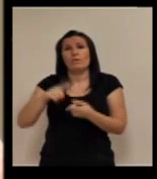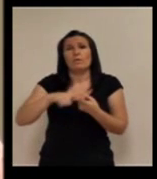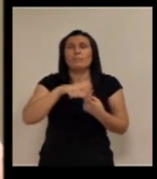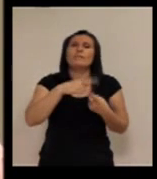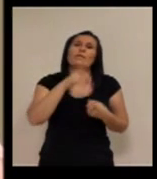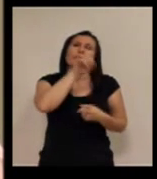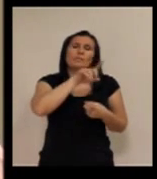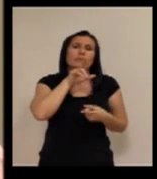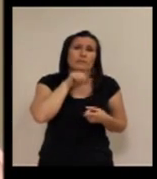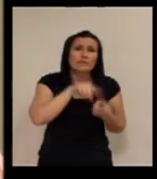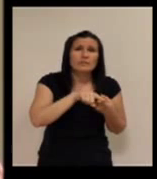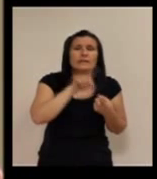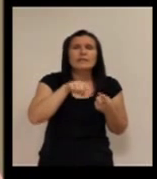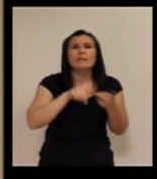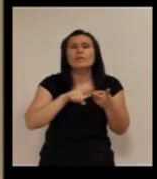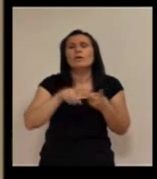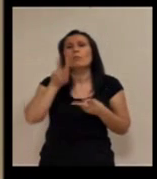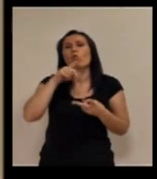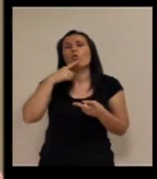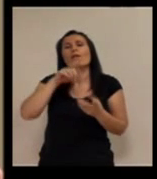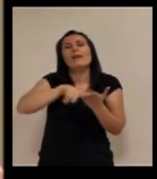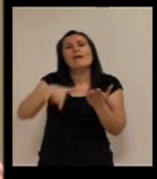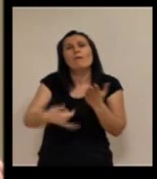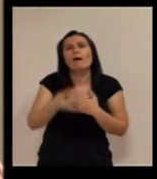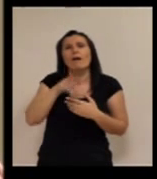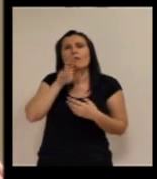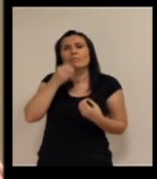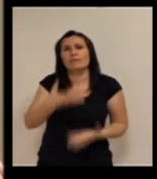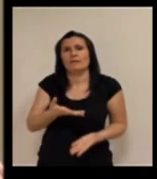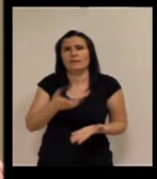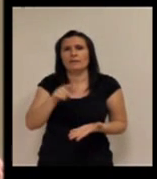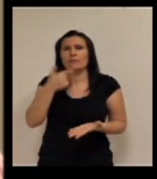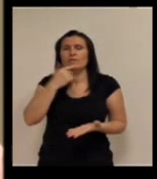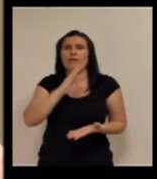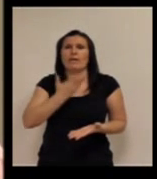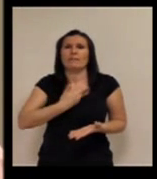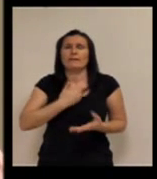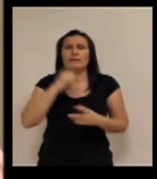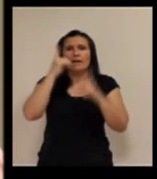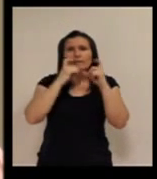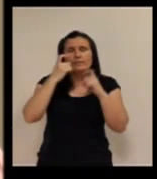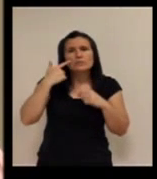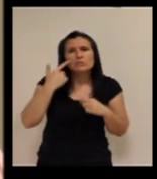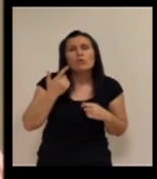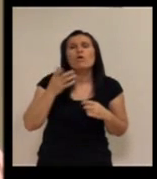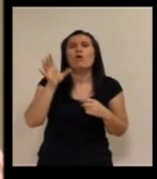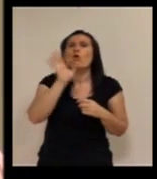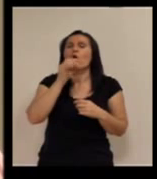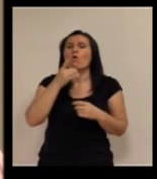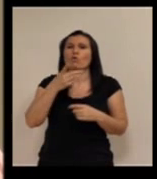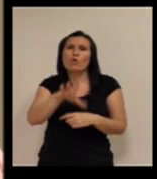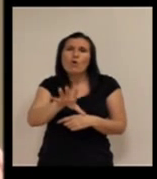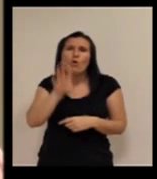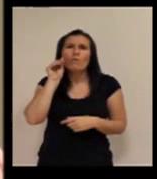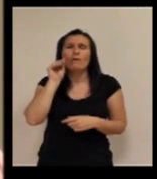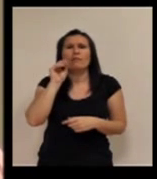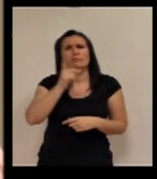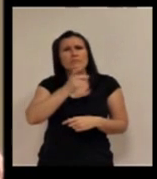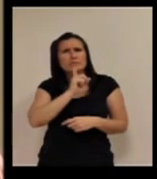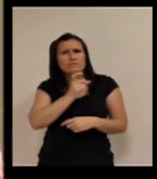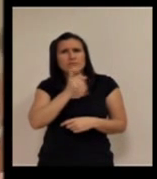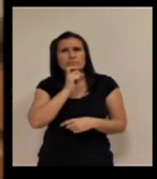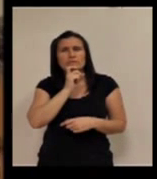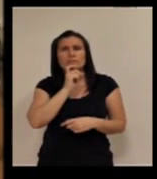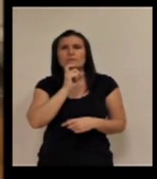fascia, ¿no?, como una dificultad en la producción del lenguaje, tanto en la faceta de la expresión como en la faceta de la comprensión, la